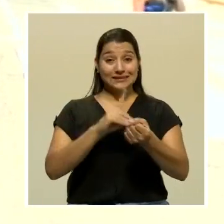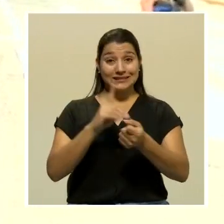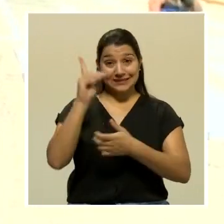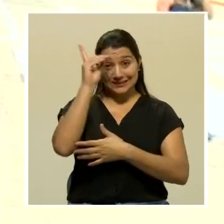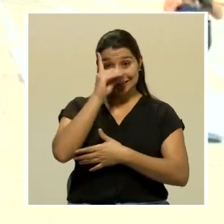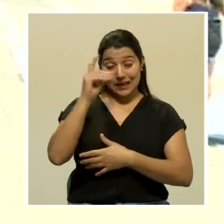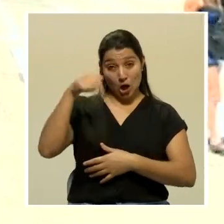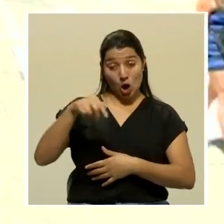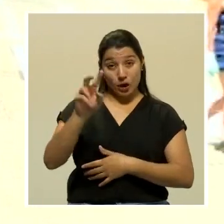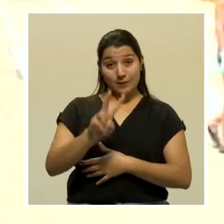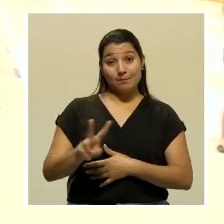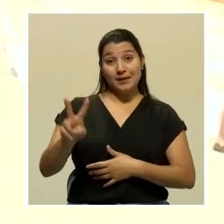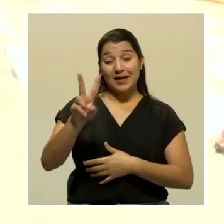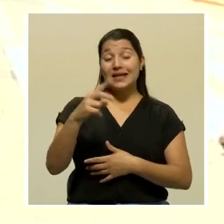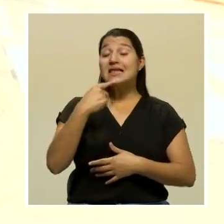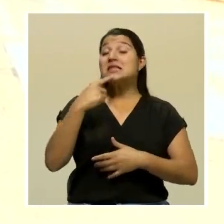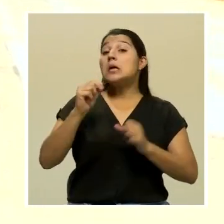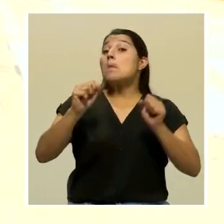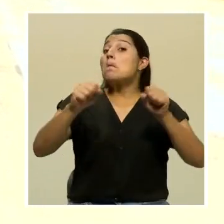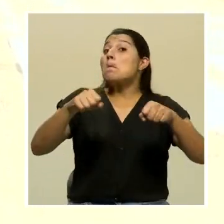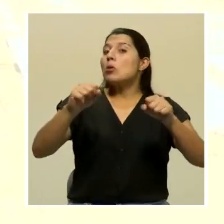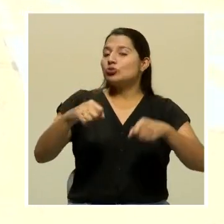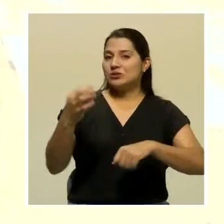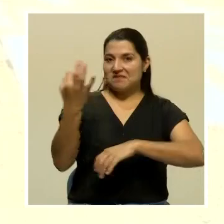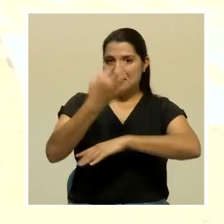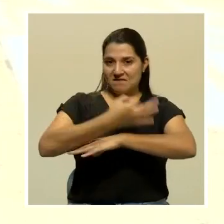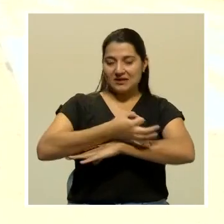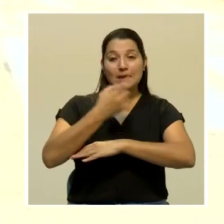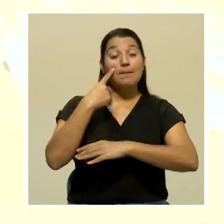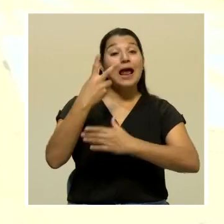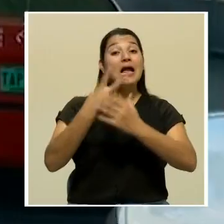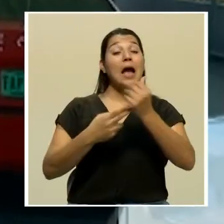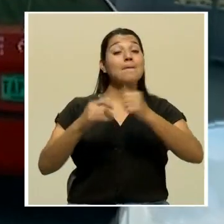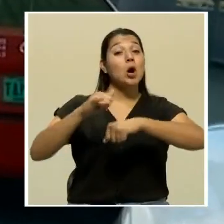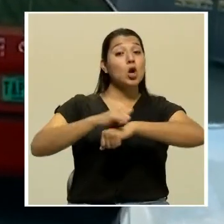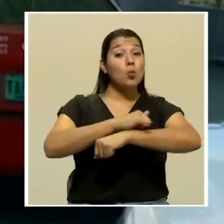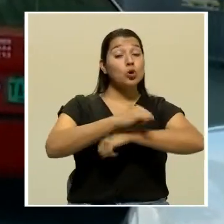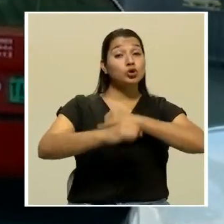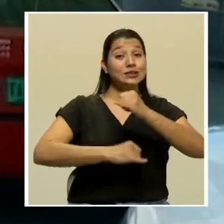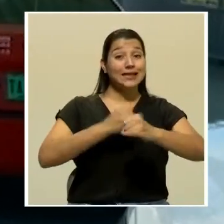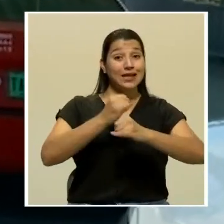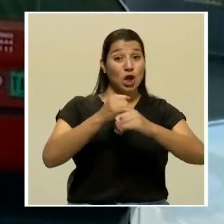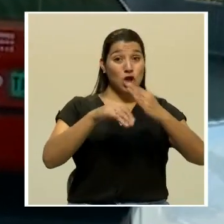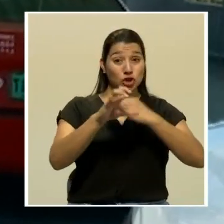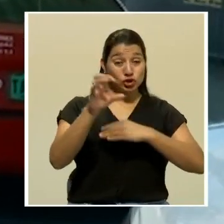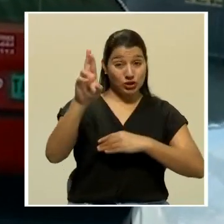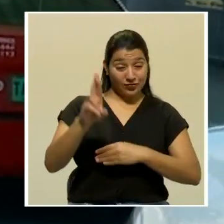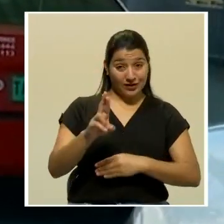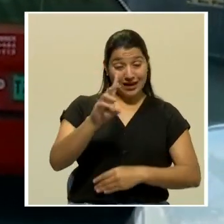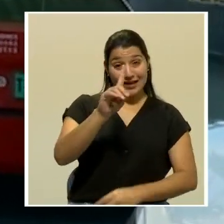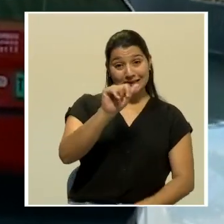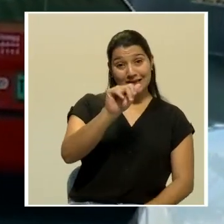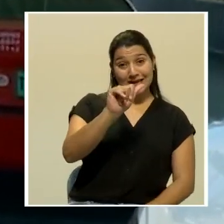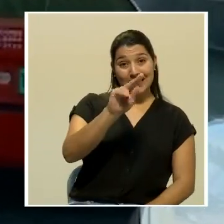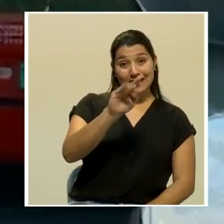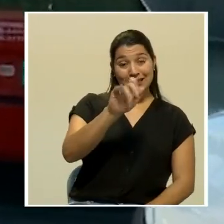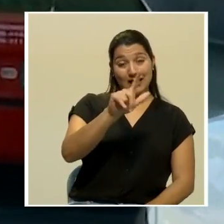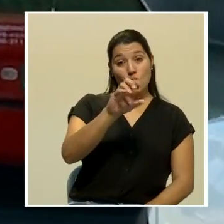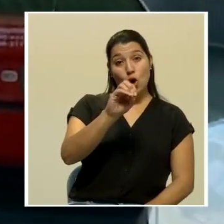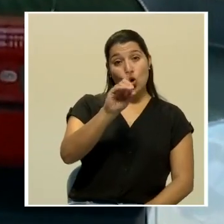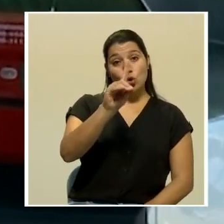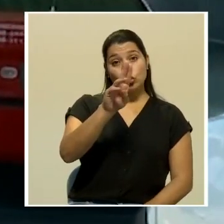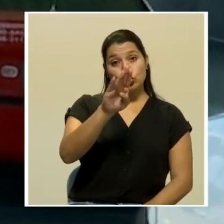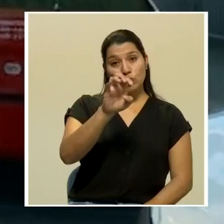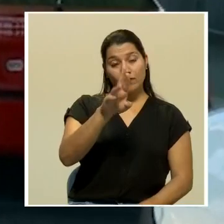viernes. Anunció que la fecha tentativa para que los dos aeropuertos internacionales del país, el Daniel Oduber en Liberia y el Juan